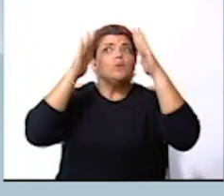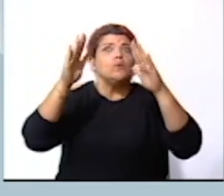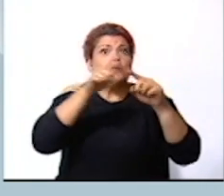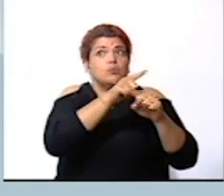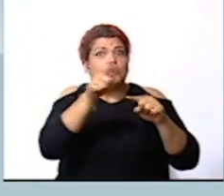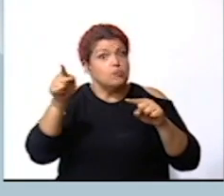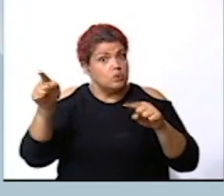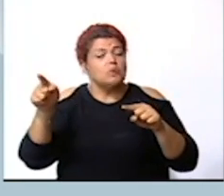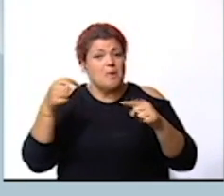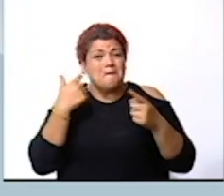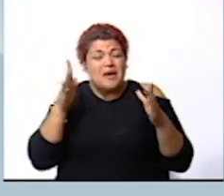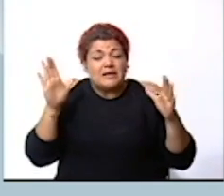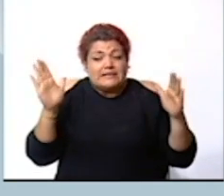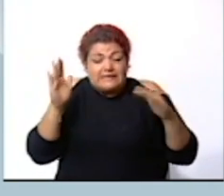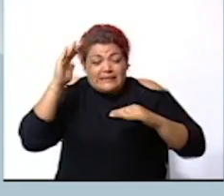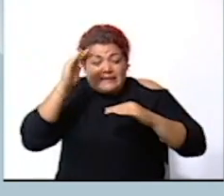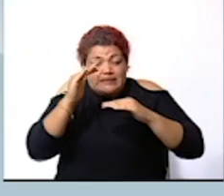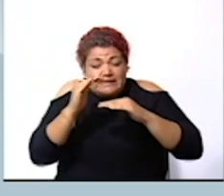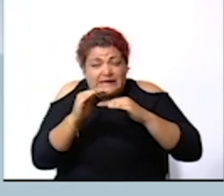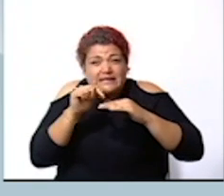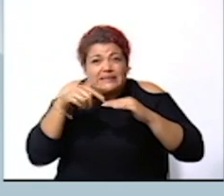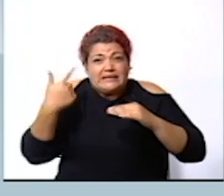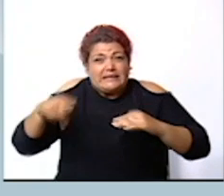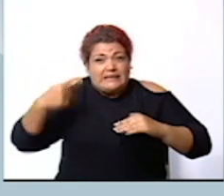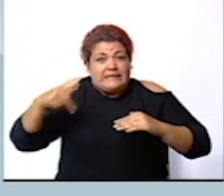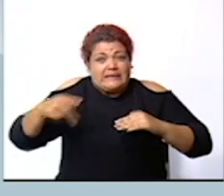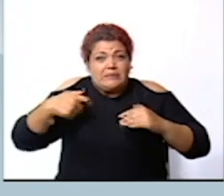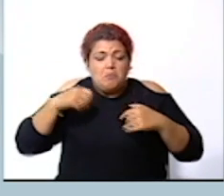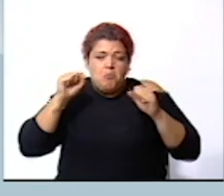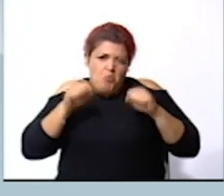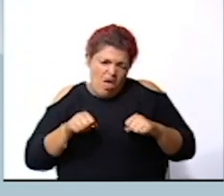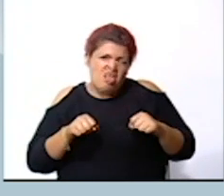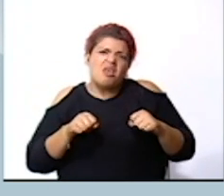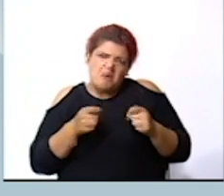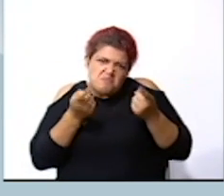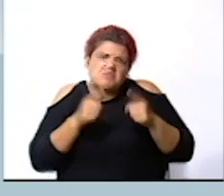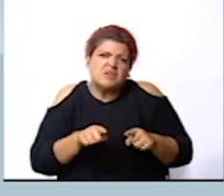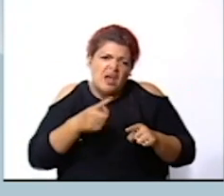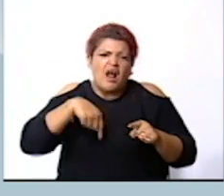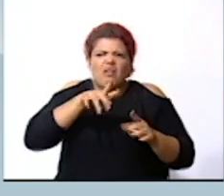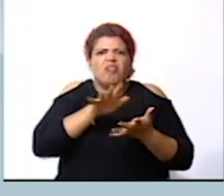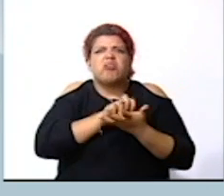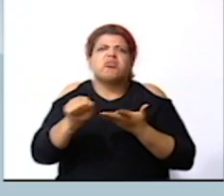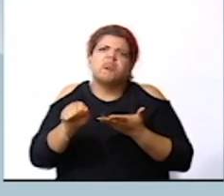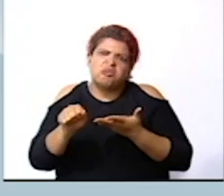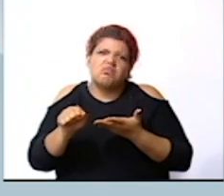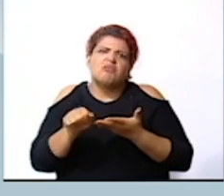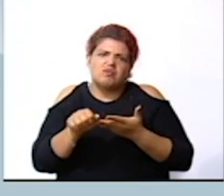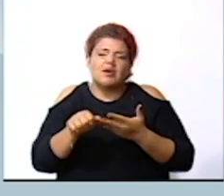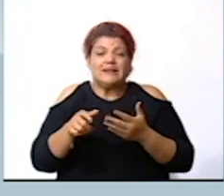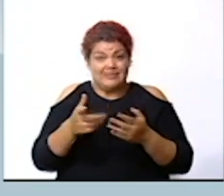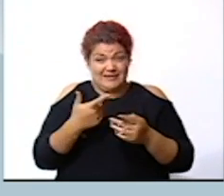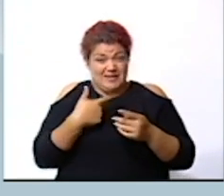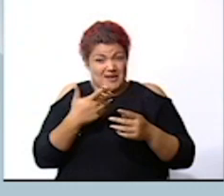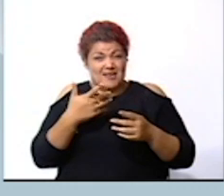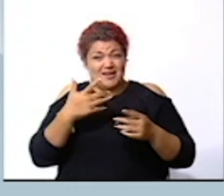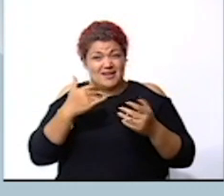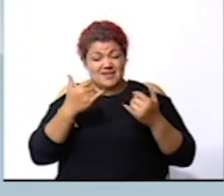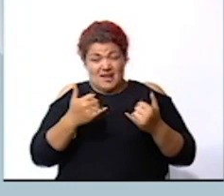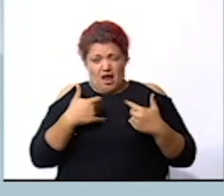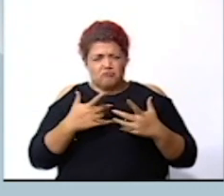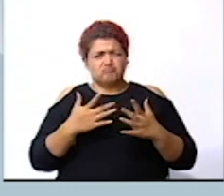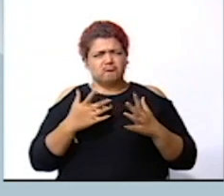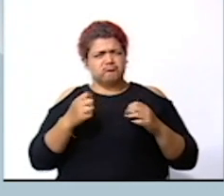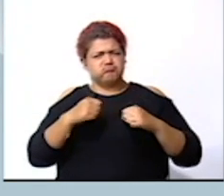de esta manera reducir ciertos efectos que podrían ocasionar algún desastre entonces para que quede de